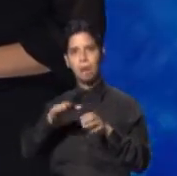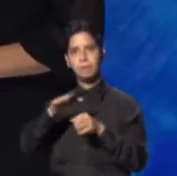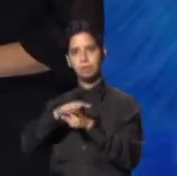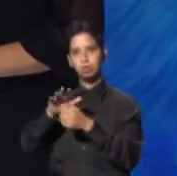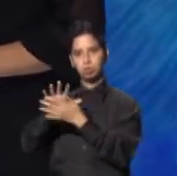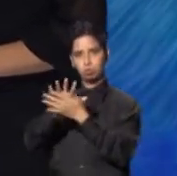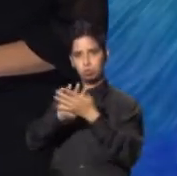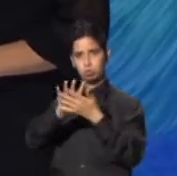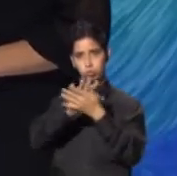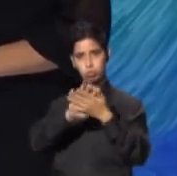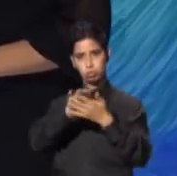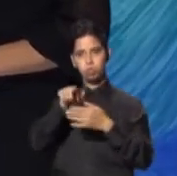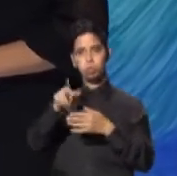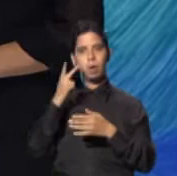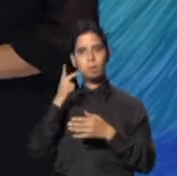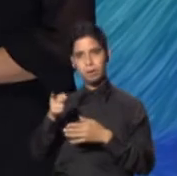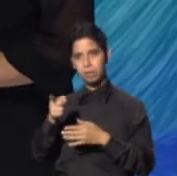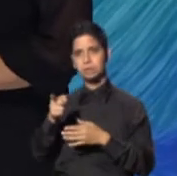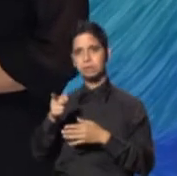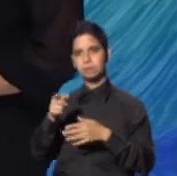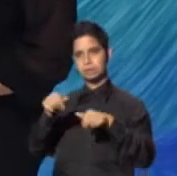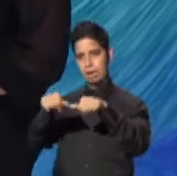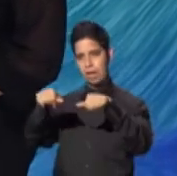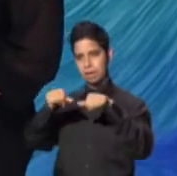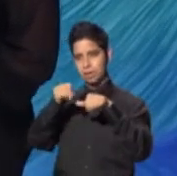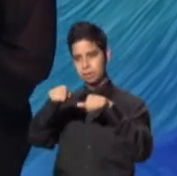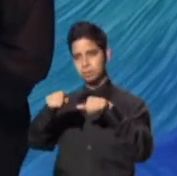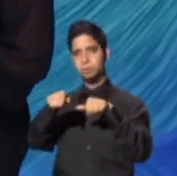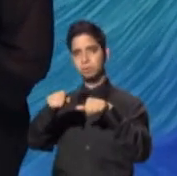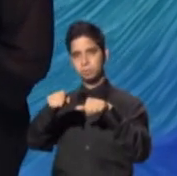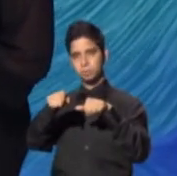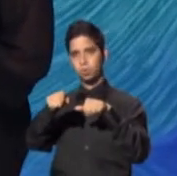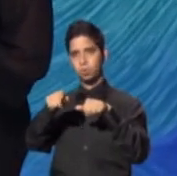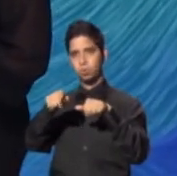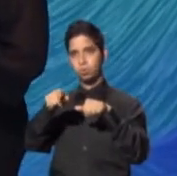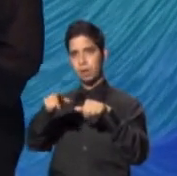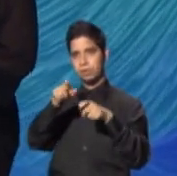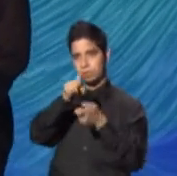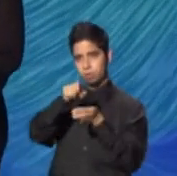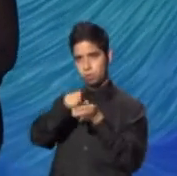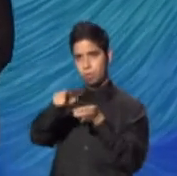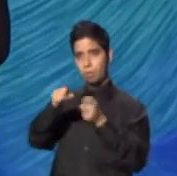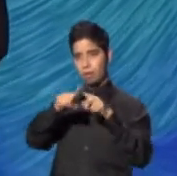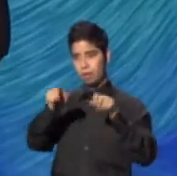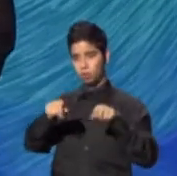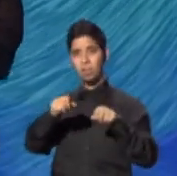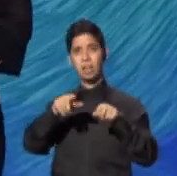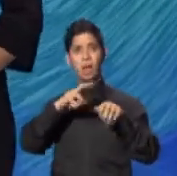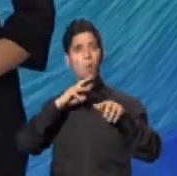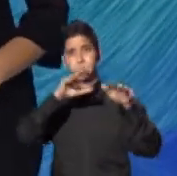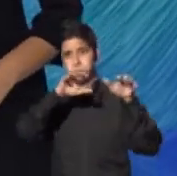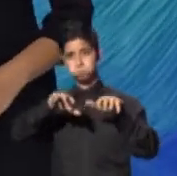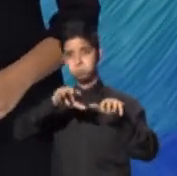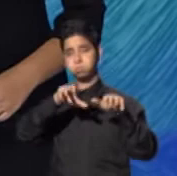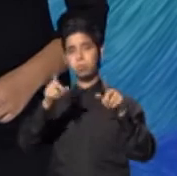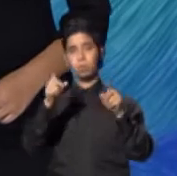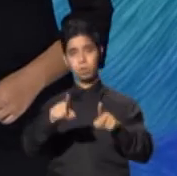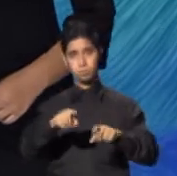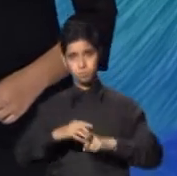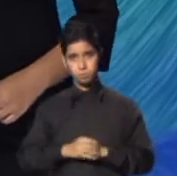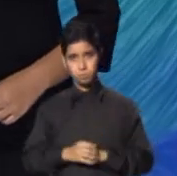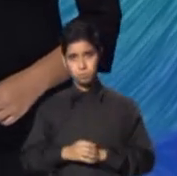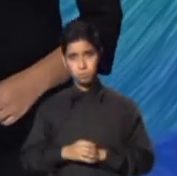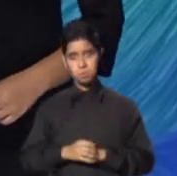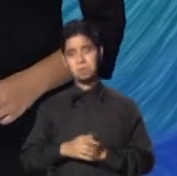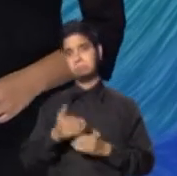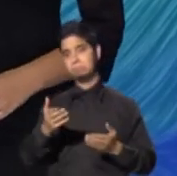norte de nuestra región. Está ubicada en un sitio sumamente apto para el desarrollo de toda esa precipitación. La buena noticia es que